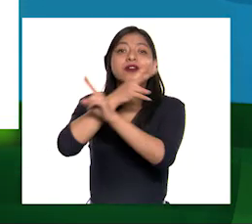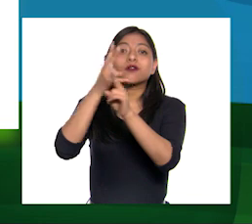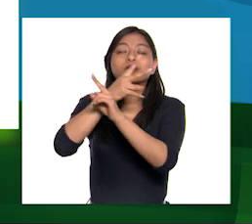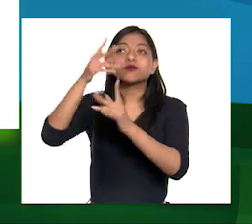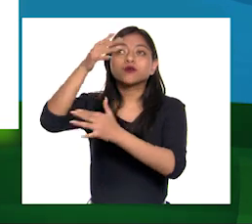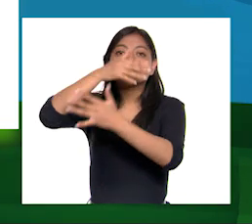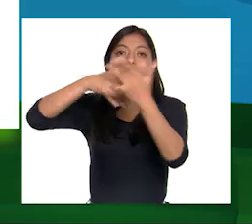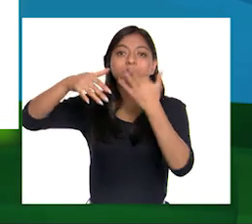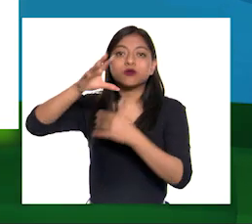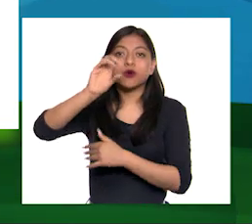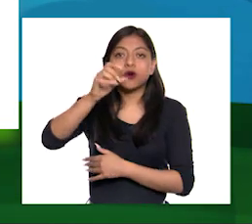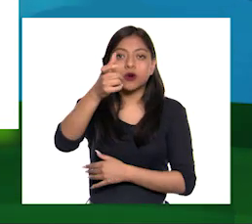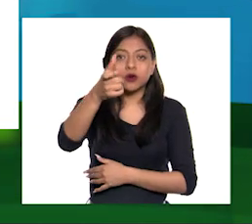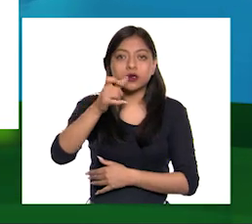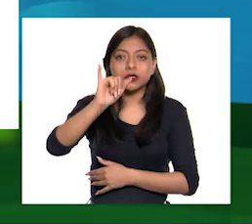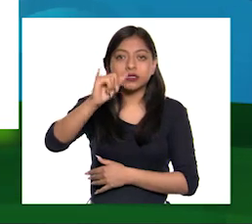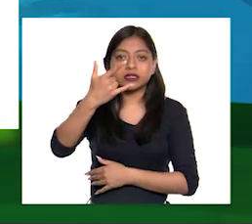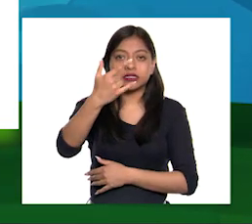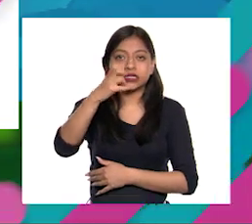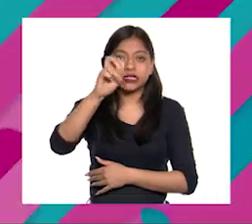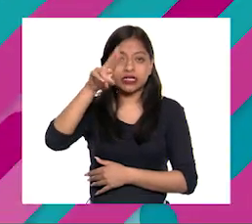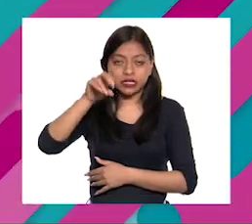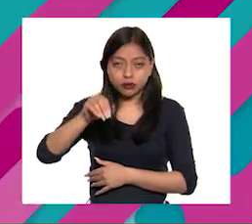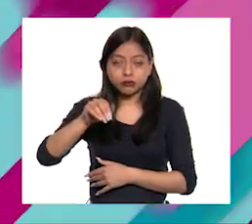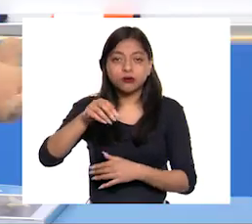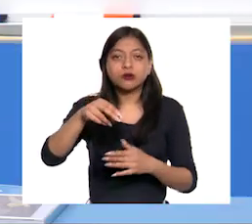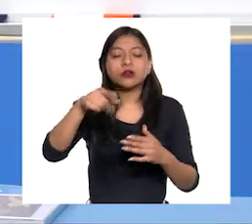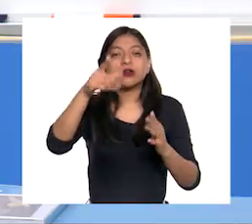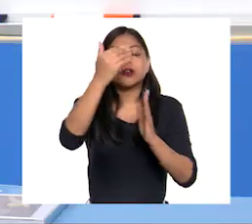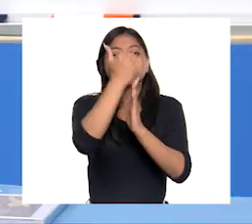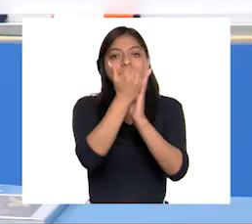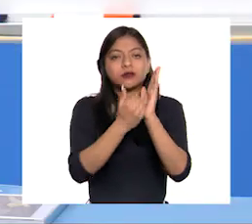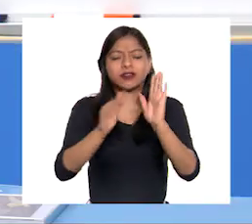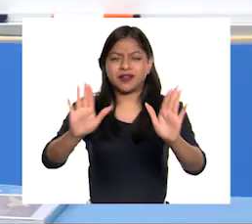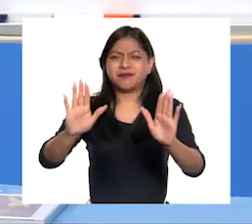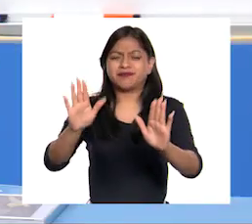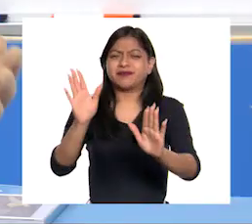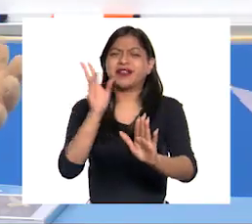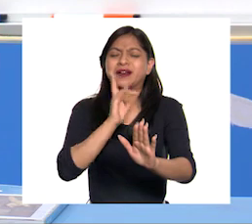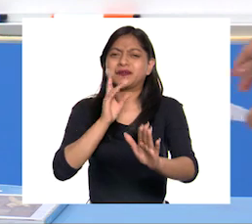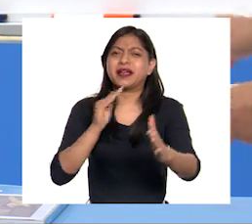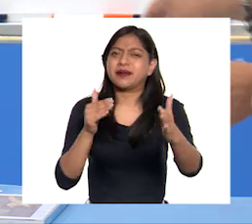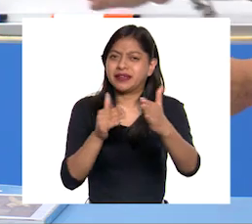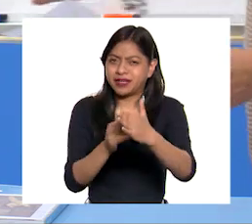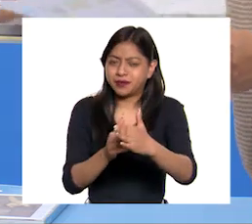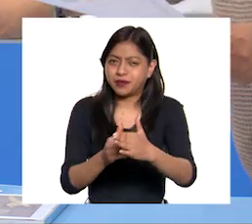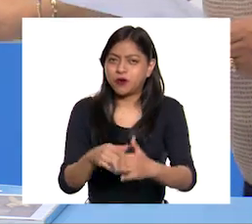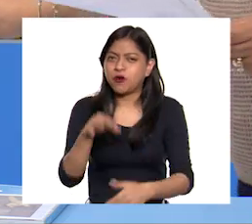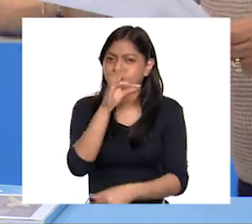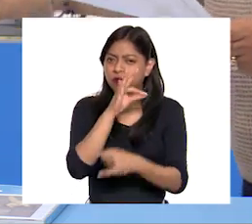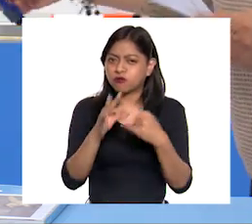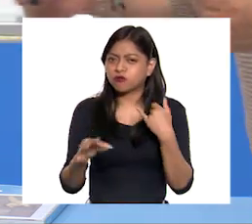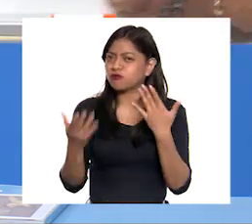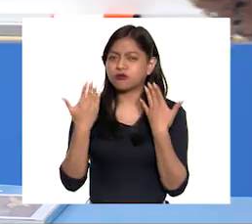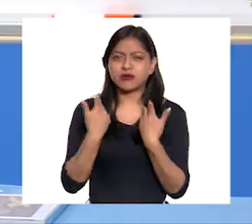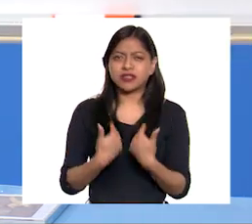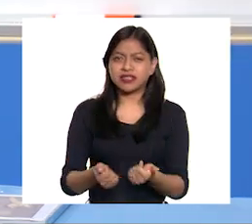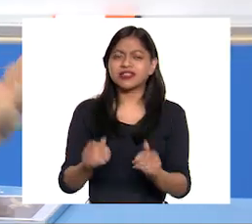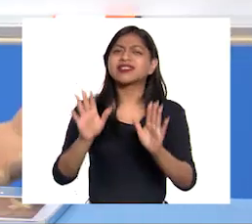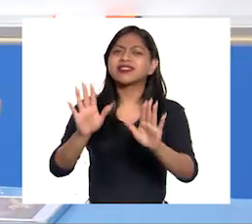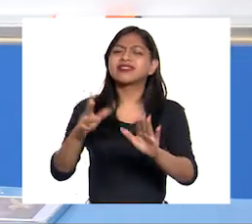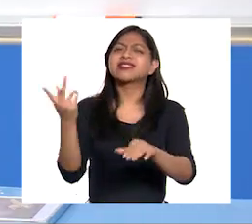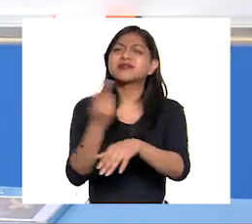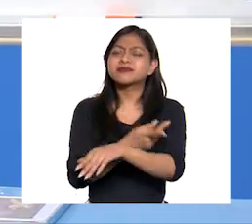composición ¿Cómo ven, Ale? Tiempo, tiempo, tiempo, tiempo, tiempo, tiempo Muy bien Este último no lo entendí